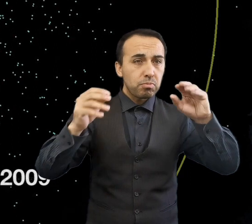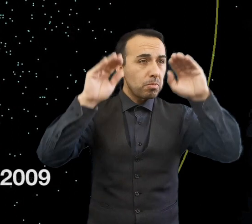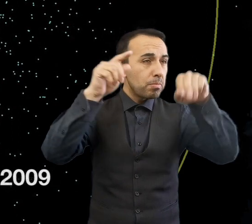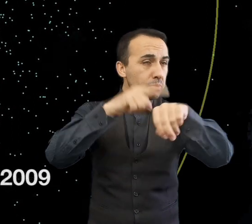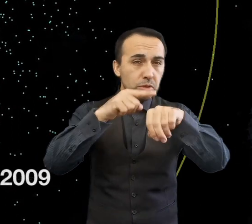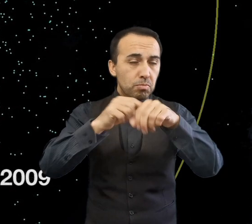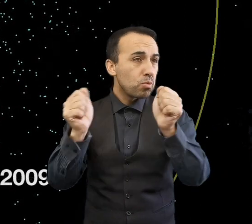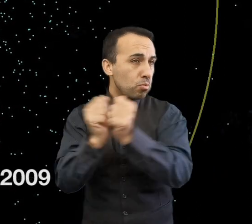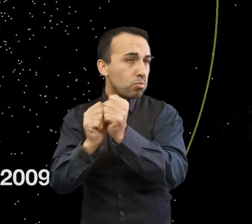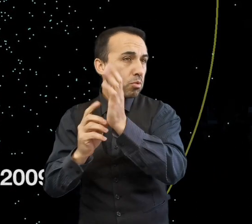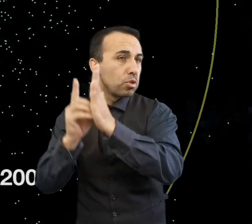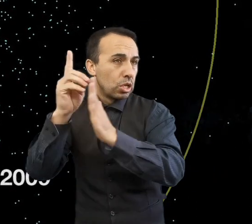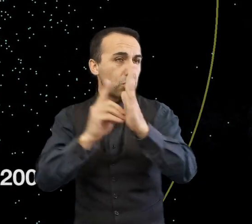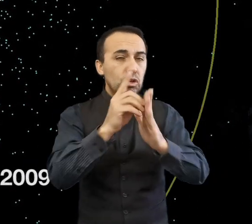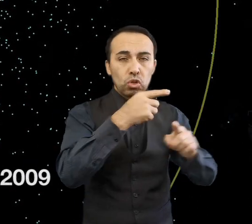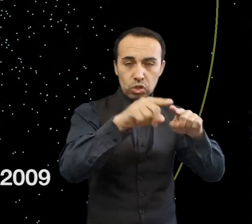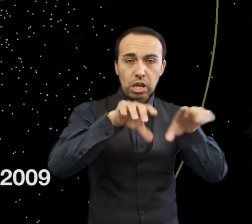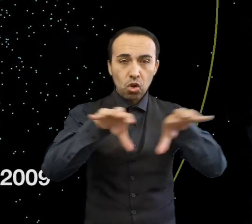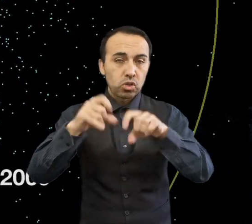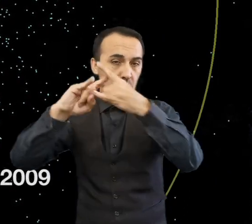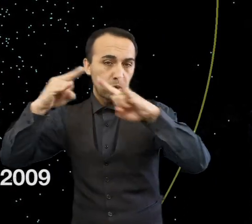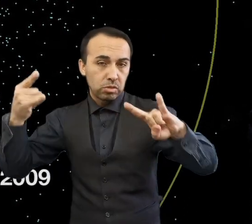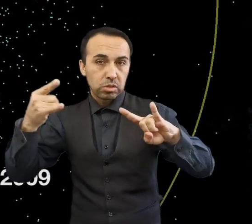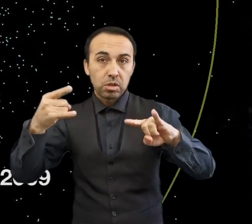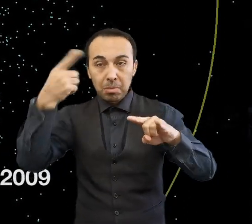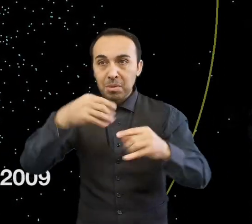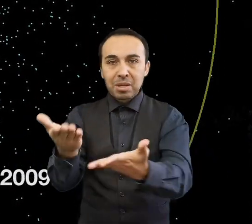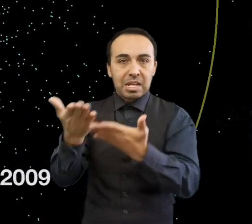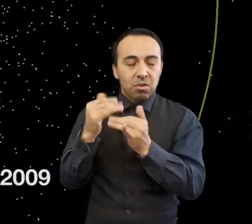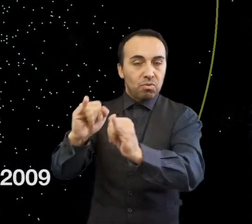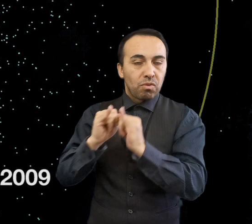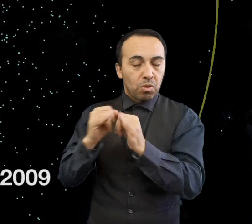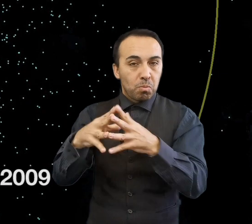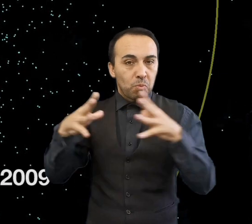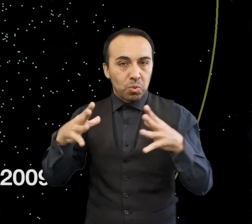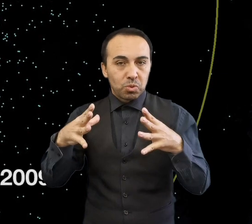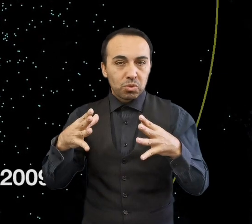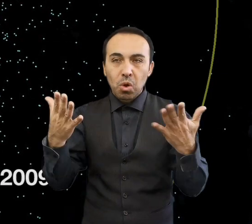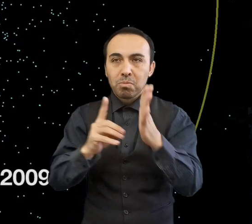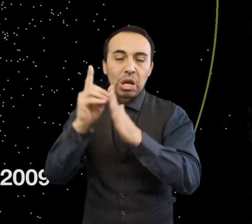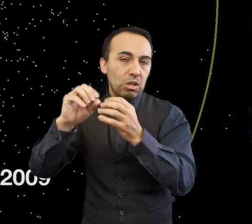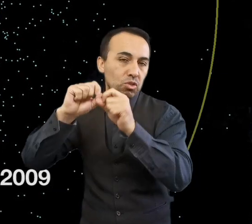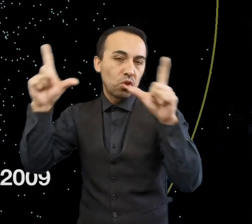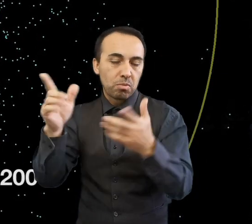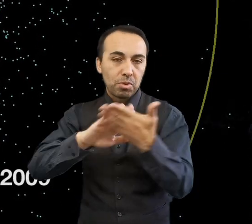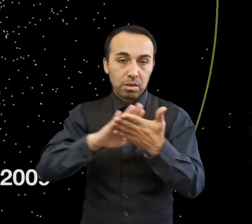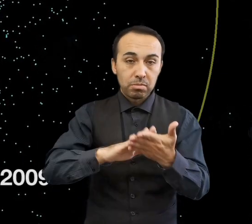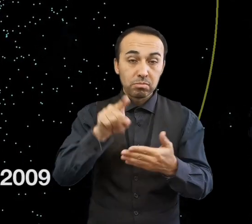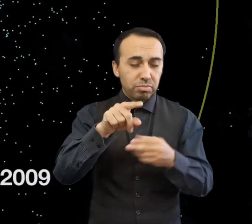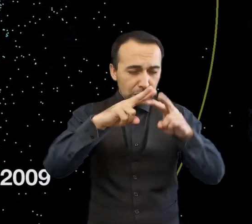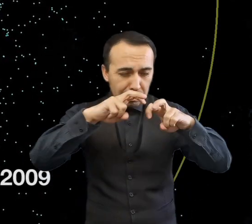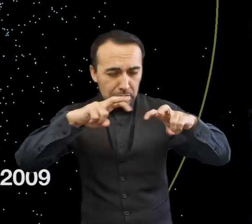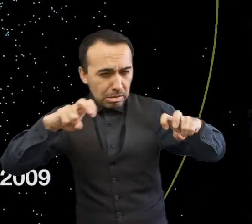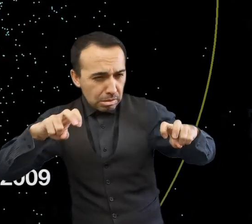historia de los planetas y el Sol. Gracias a los avances científicos, el estudio geofísico de los asteroides ha pasado del ámbito de la especulación